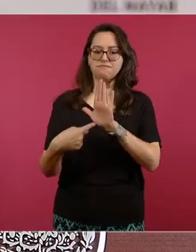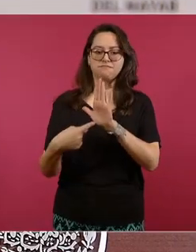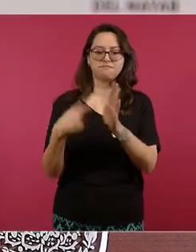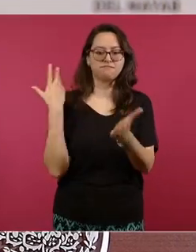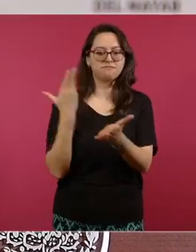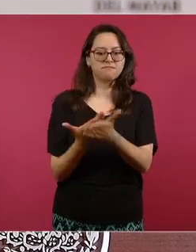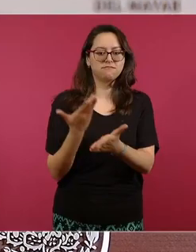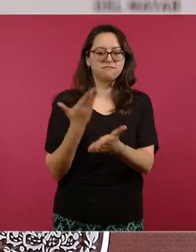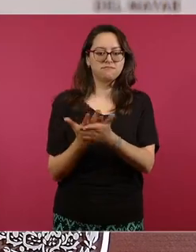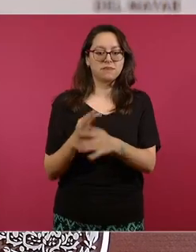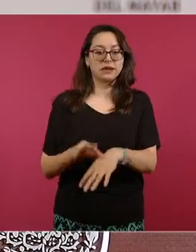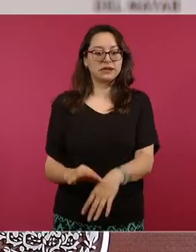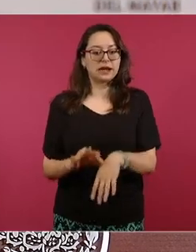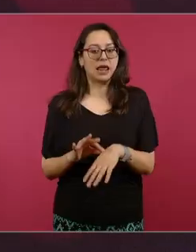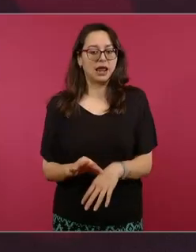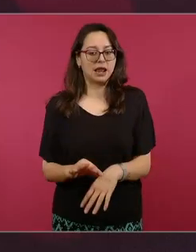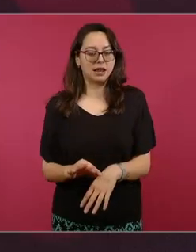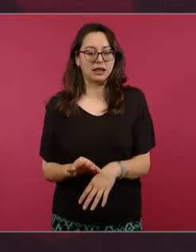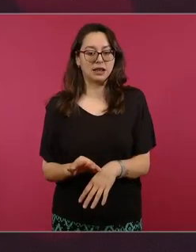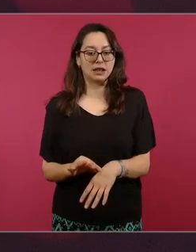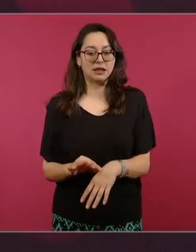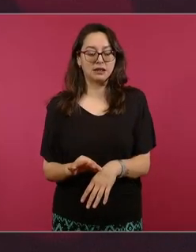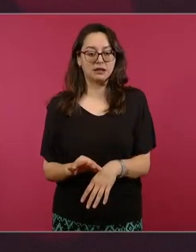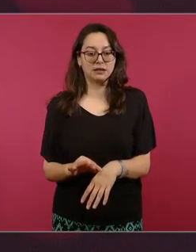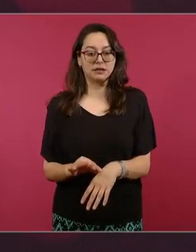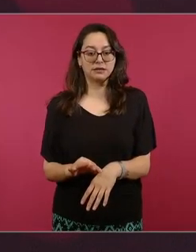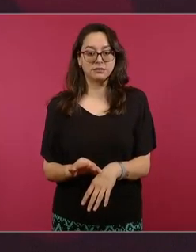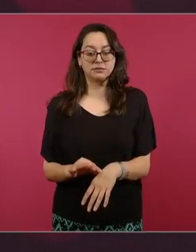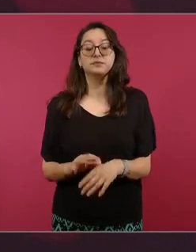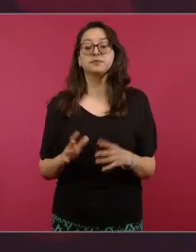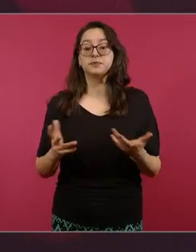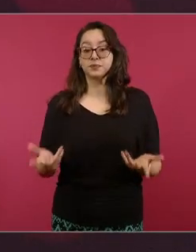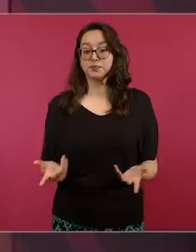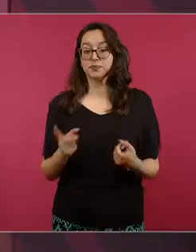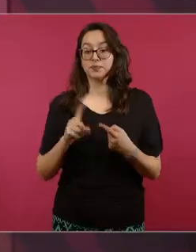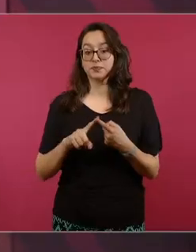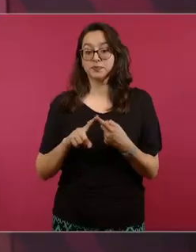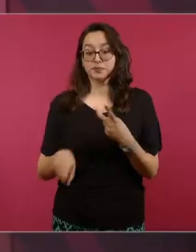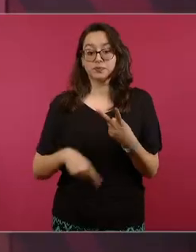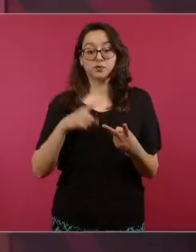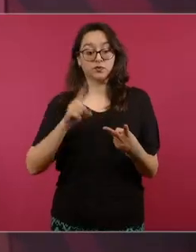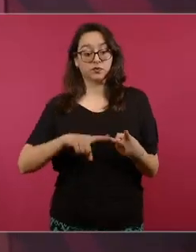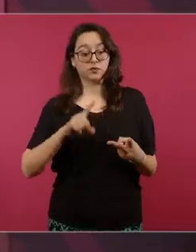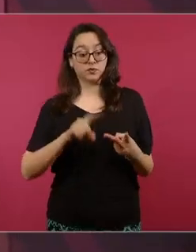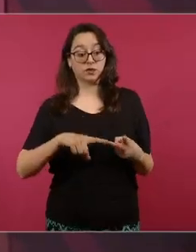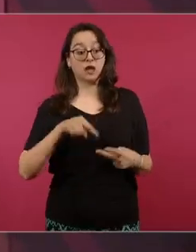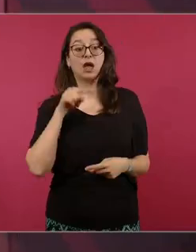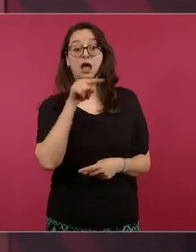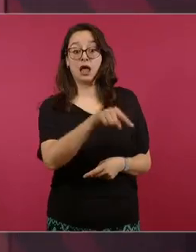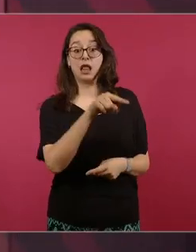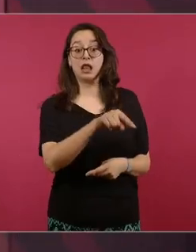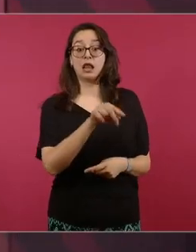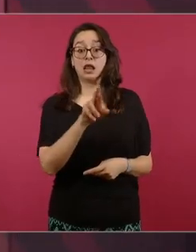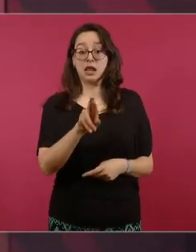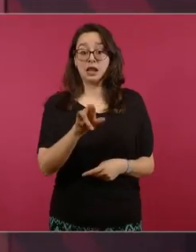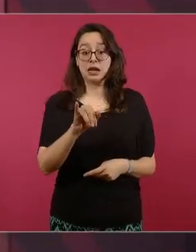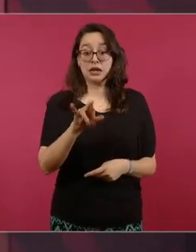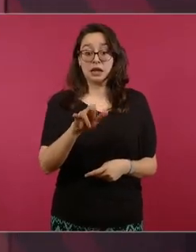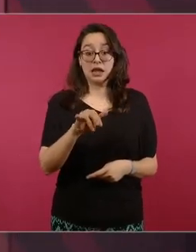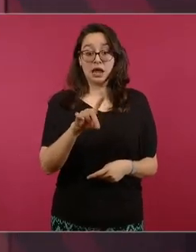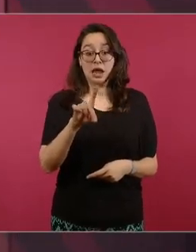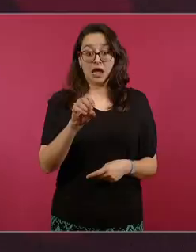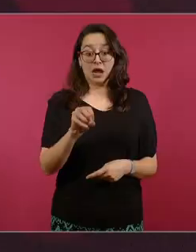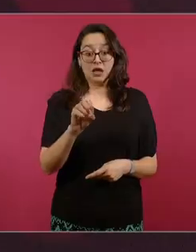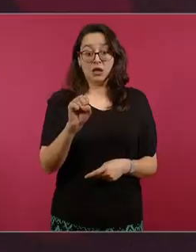le quita el derecho a Ricardo Salinas Pliego de